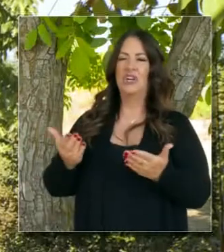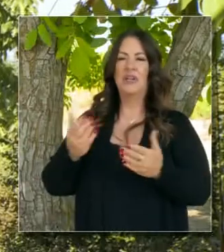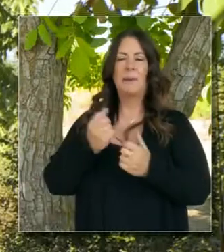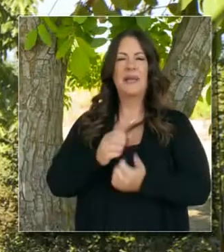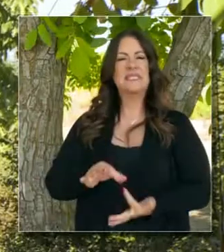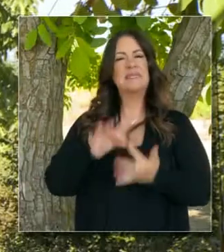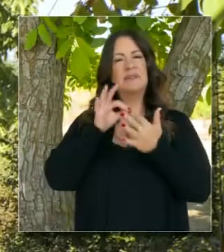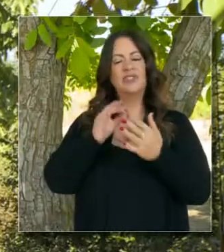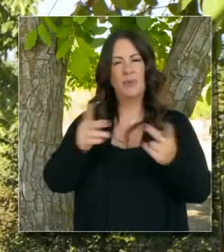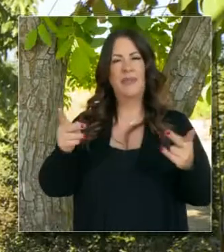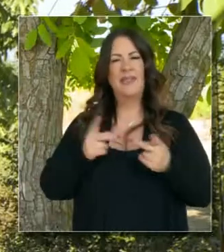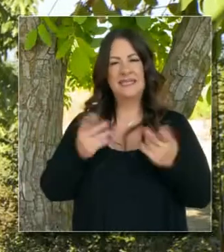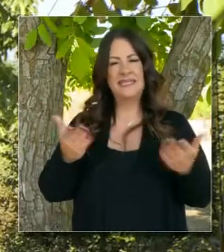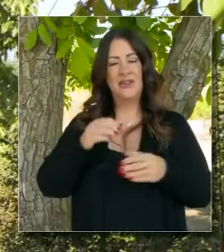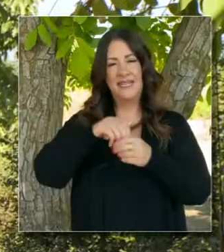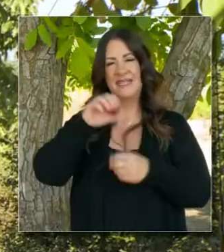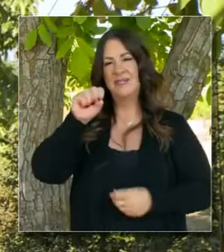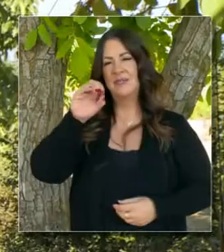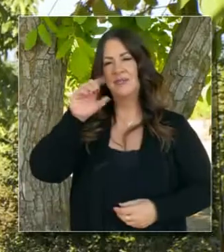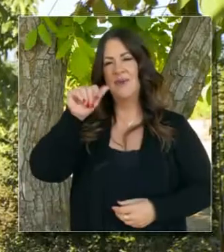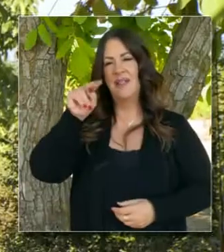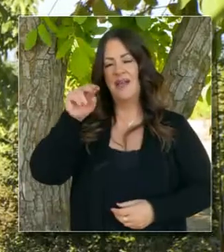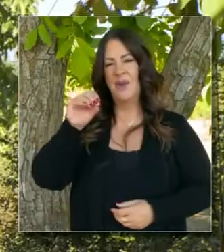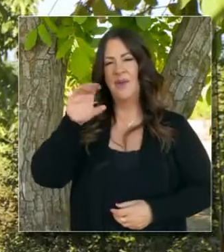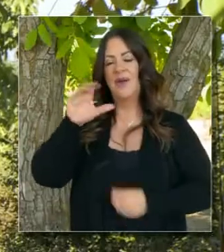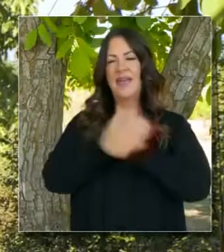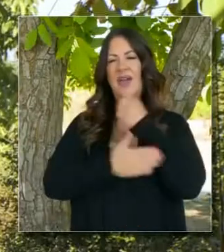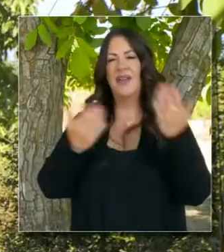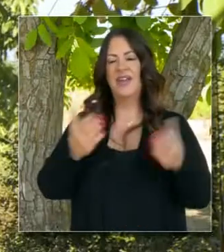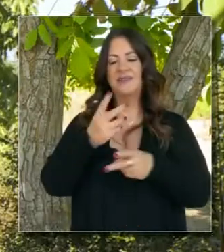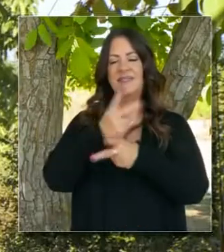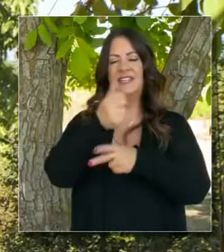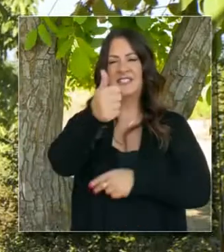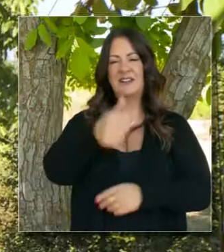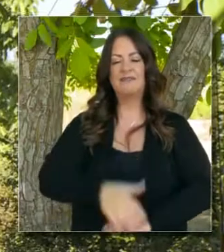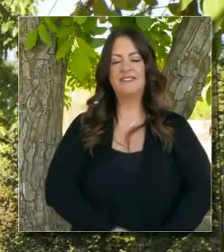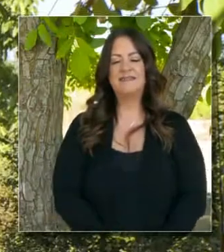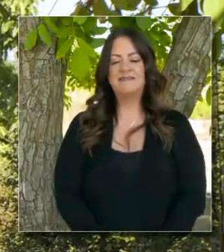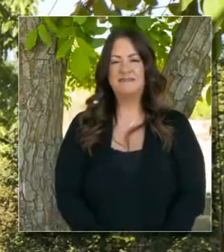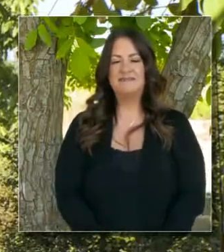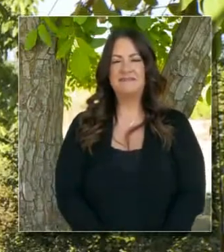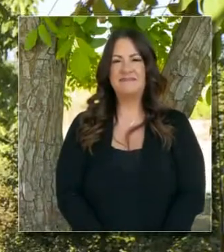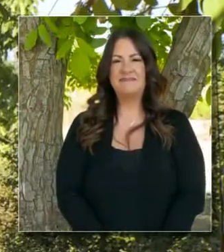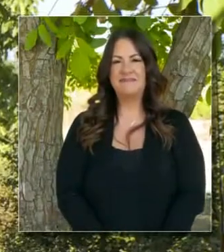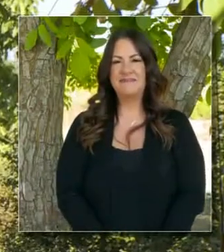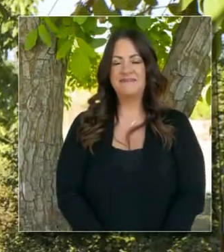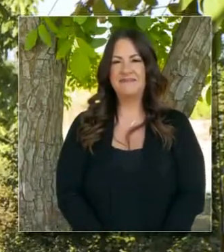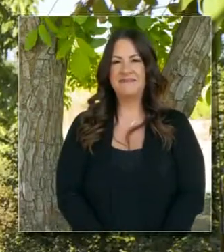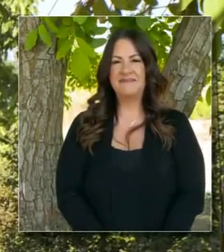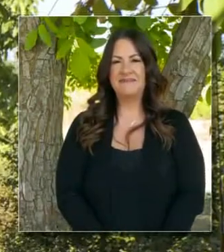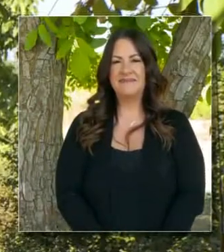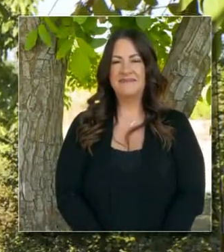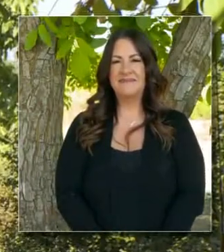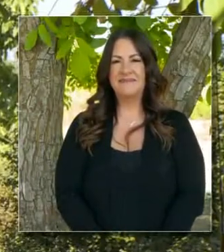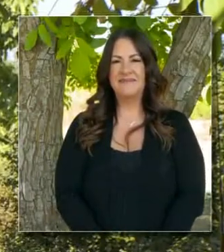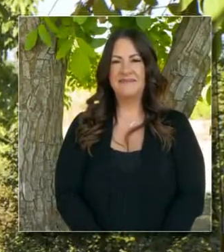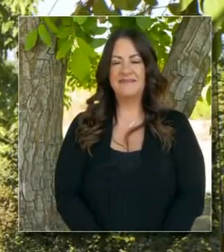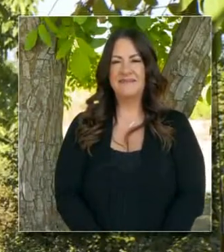que han hecho que este lugar, Condado de Solano, sea tan especial. Gracias a todos. Cuídense.